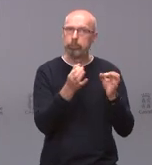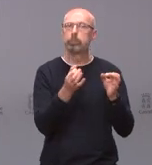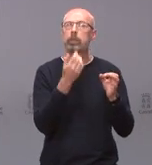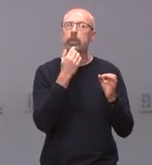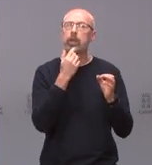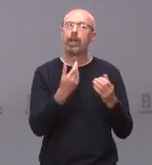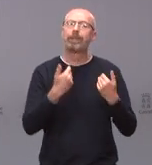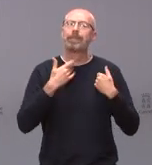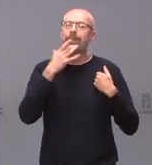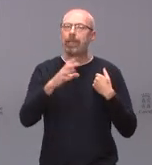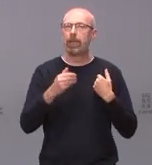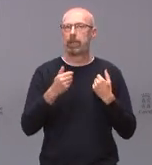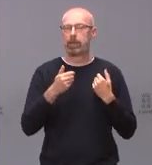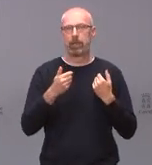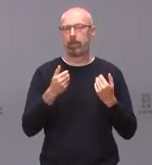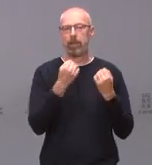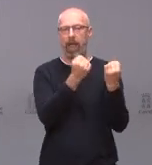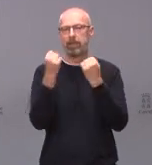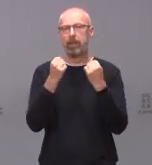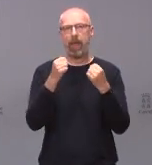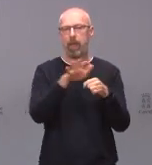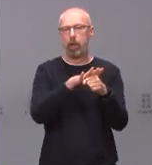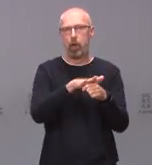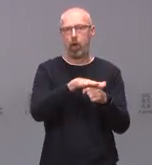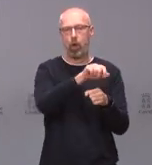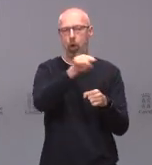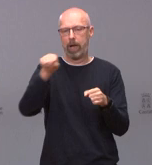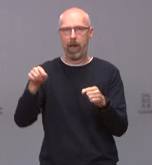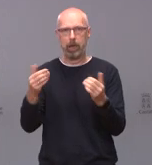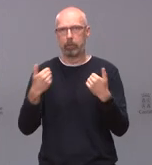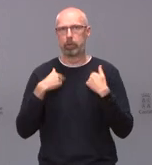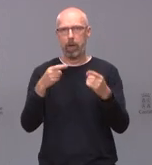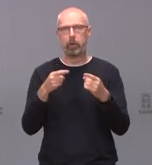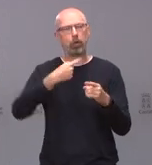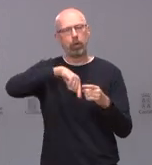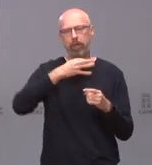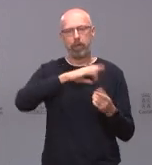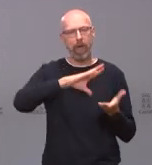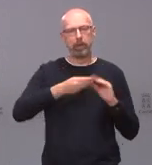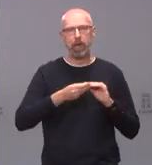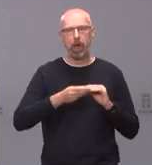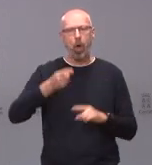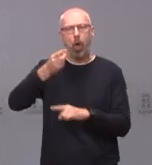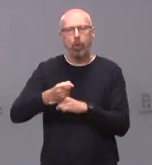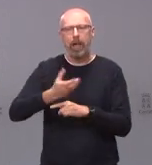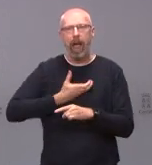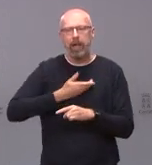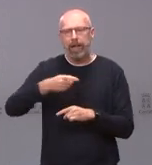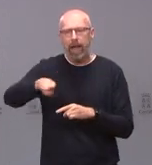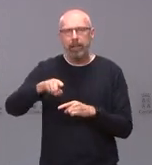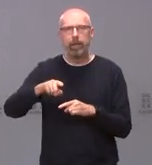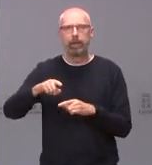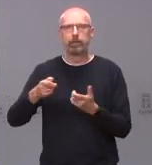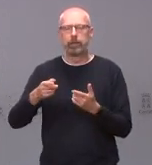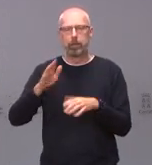del servicio público son las entidades locales por lo tanto hay que adecuarse no podemos forzar las entidades locales respetando su autonomía y